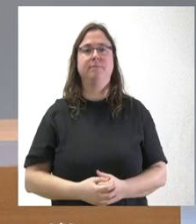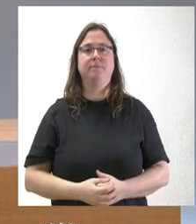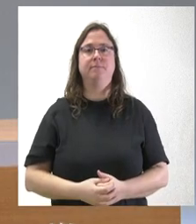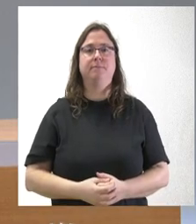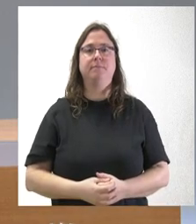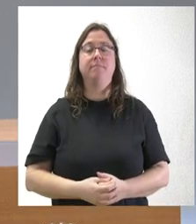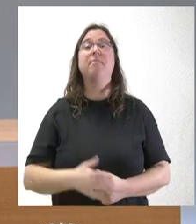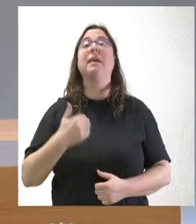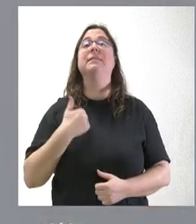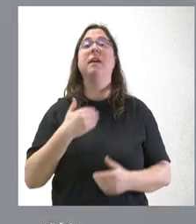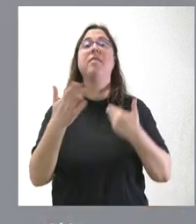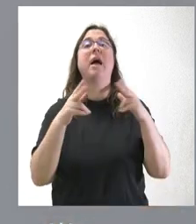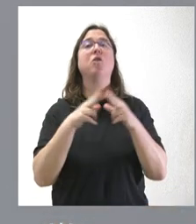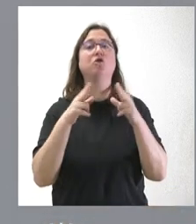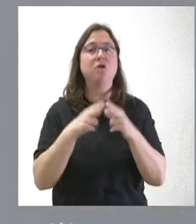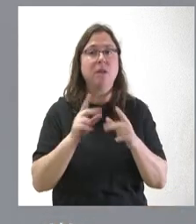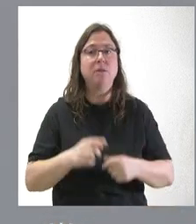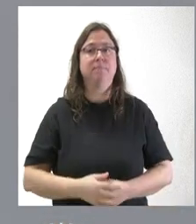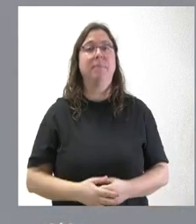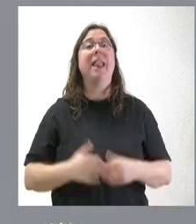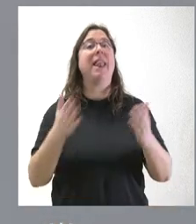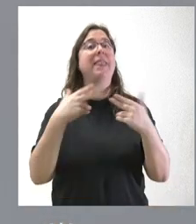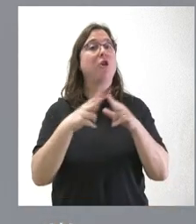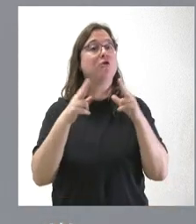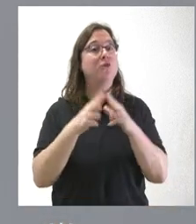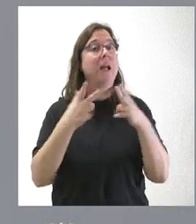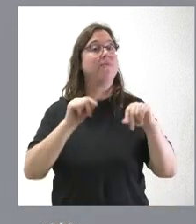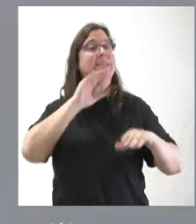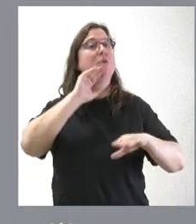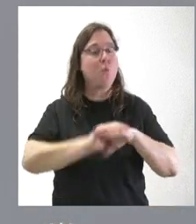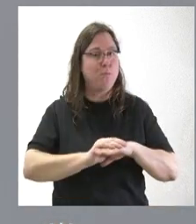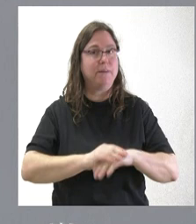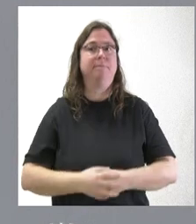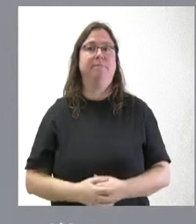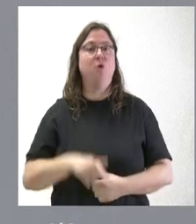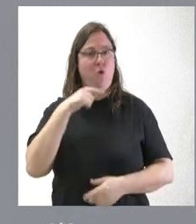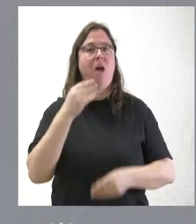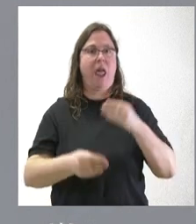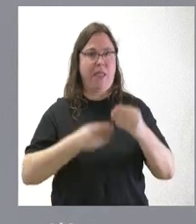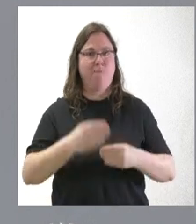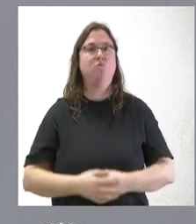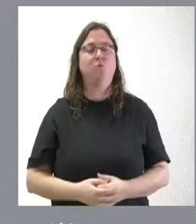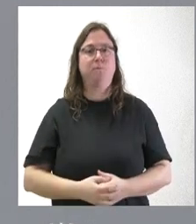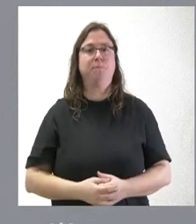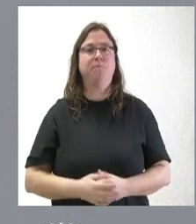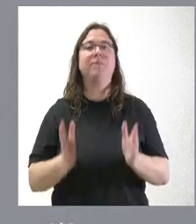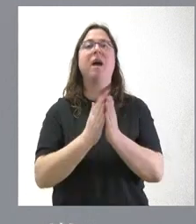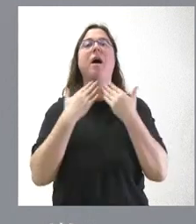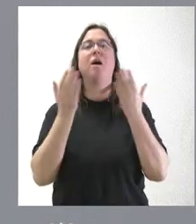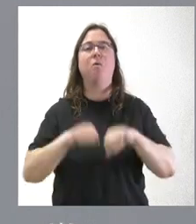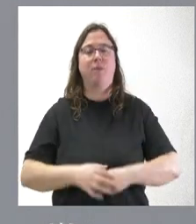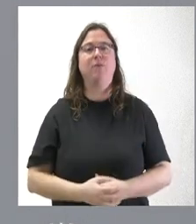Pero el diálogo social no acaba cuando se firma. El diálogo social acaba cuando se cumple. Y eso es lo que hacemos hoy también con estos acuerdos del diálogo social.